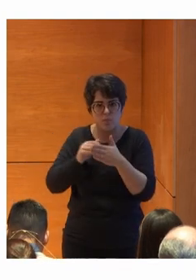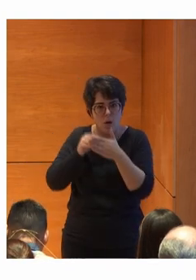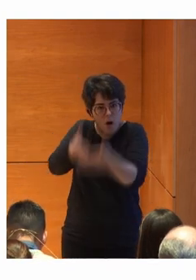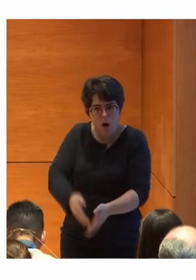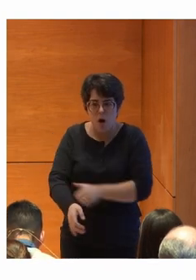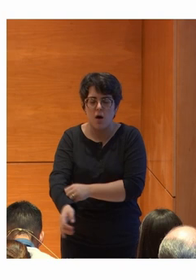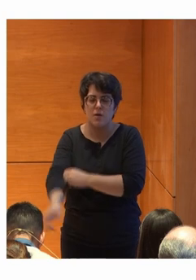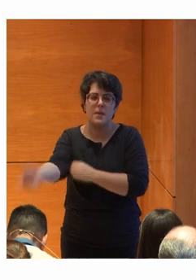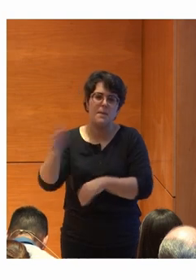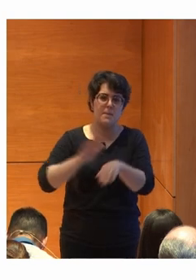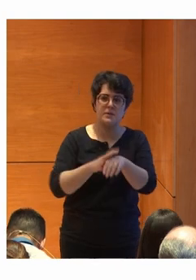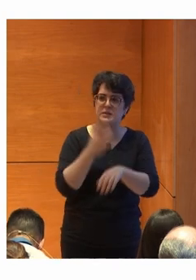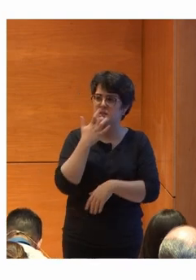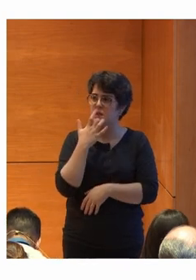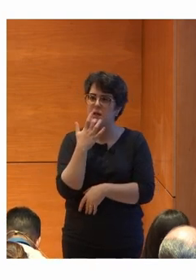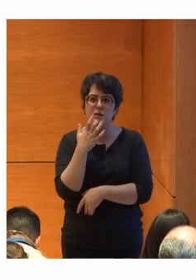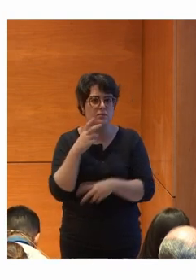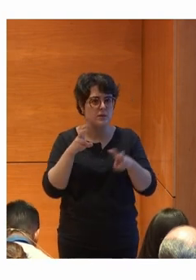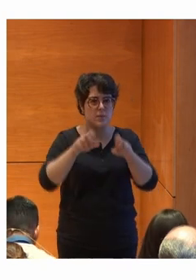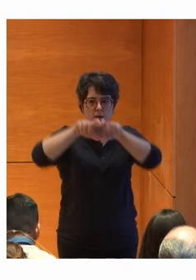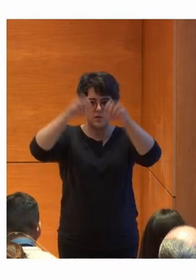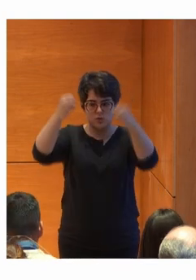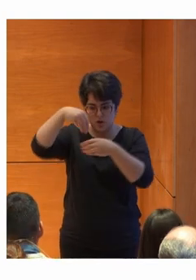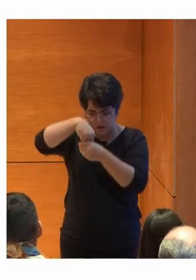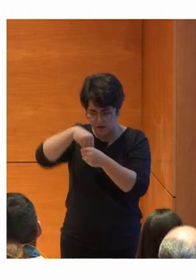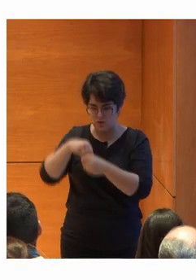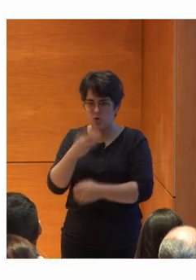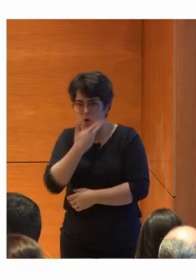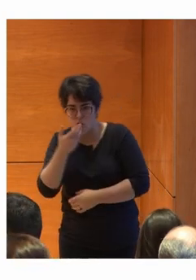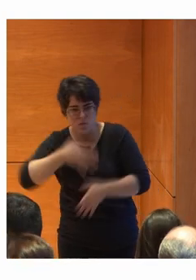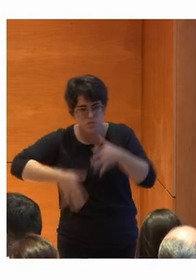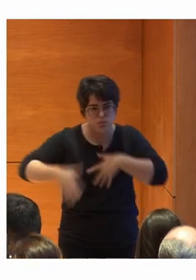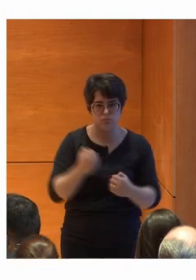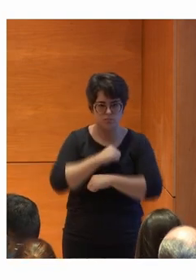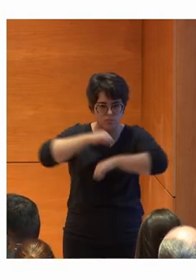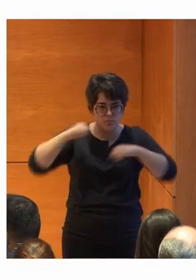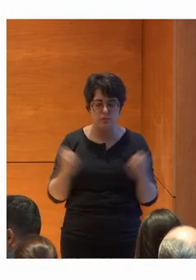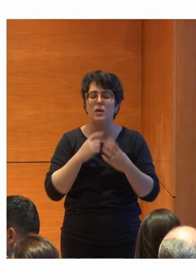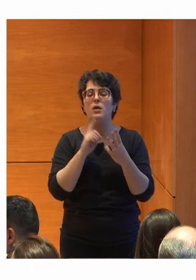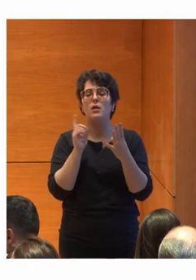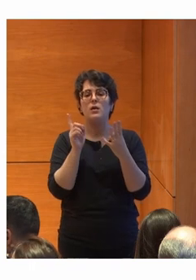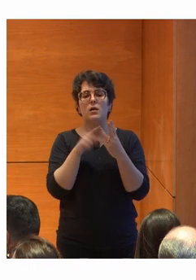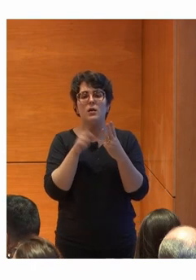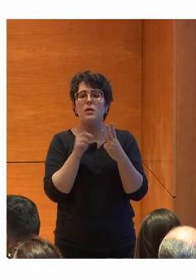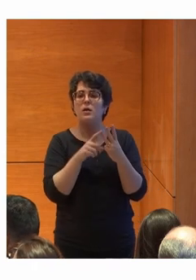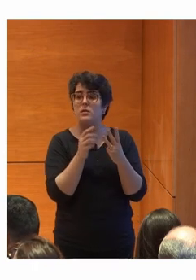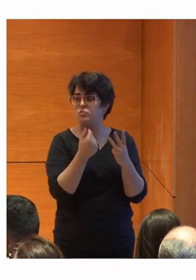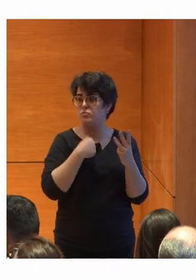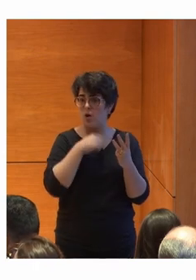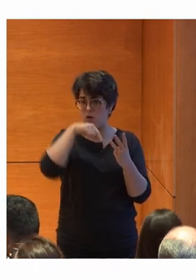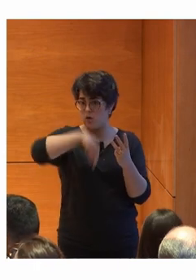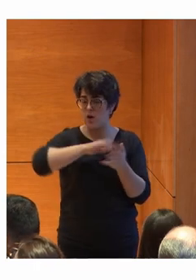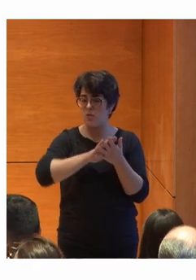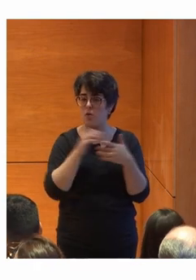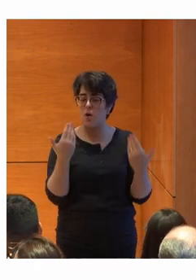tienen problemas para conocer el acervo de estas instituciones. También otro pilar muy importante del que voy a hablar